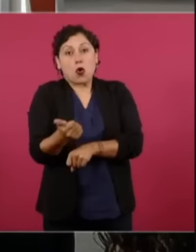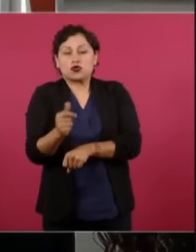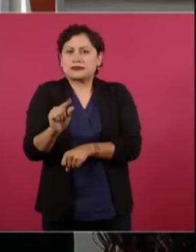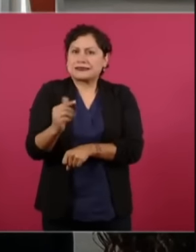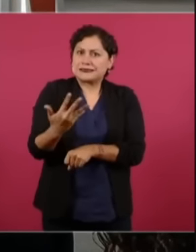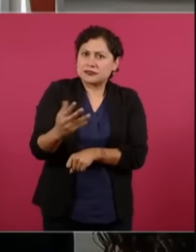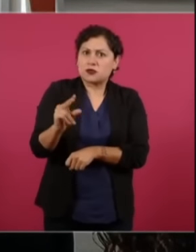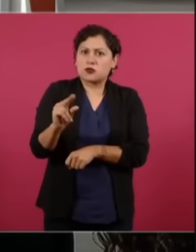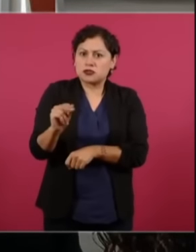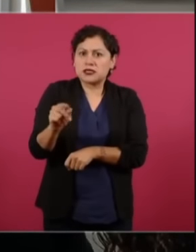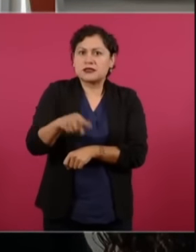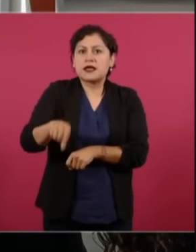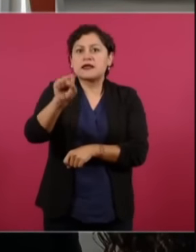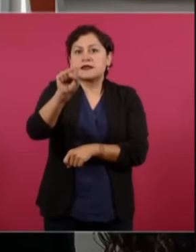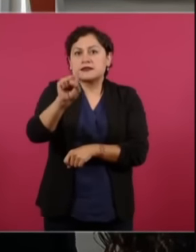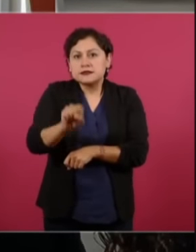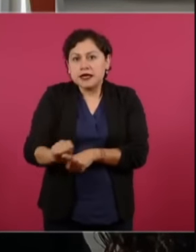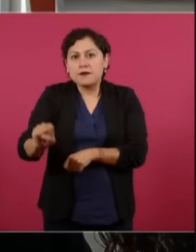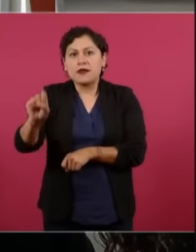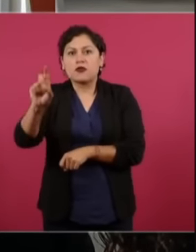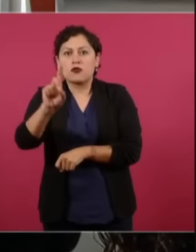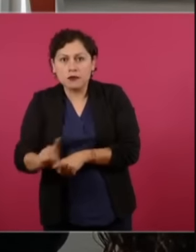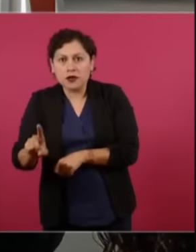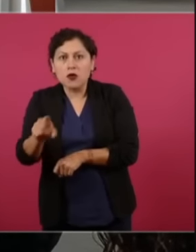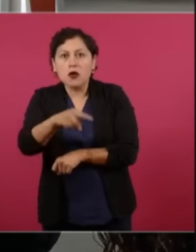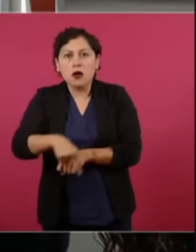de viernes a domingo.